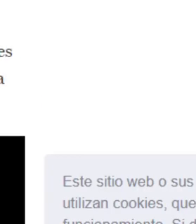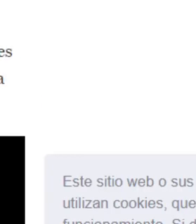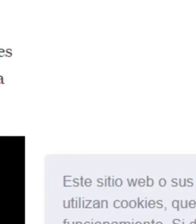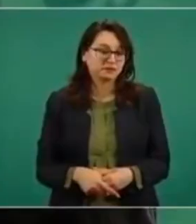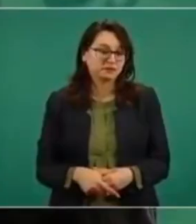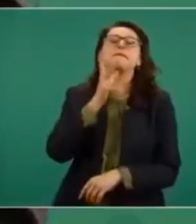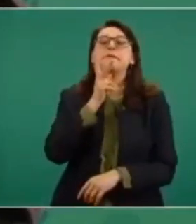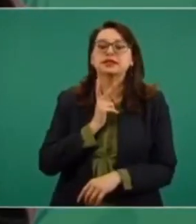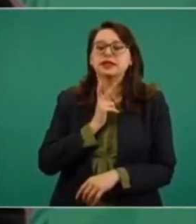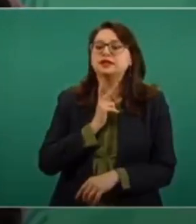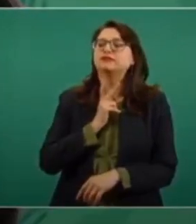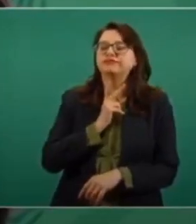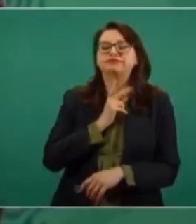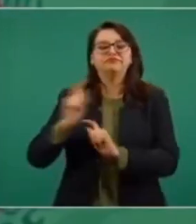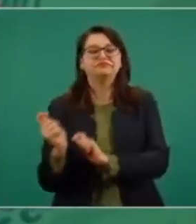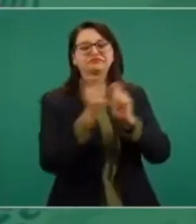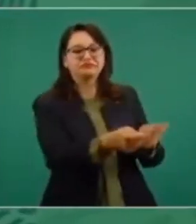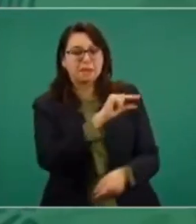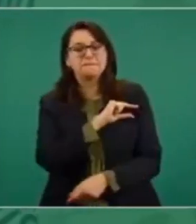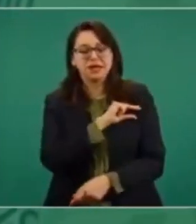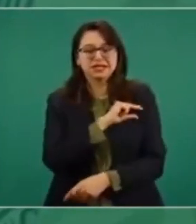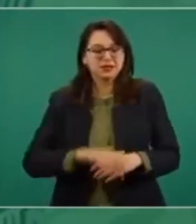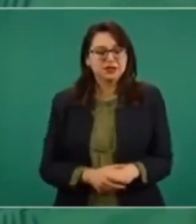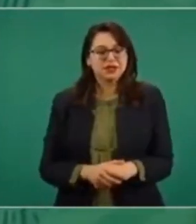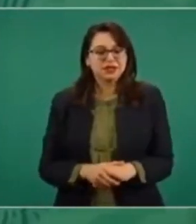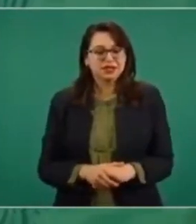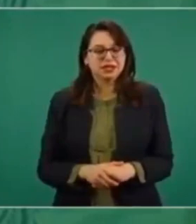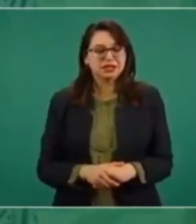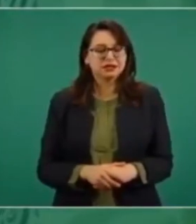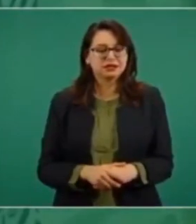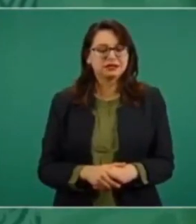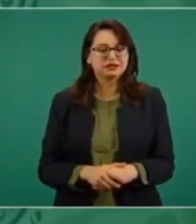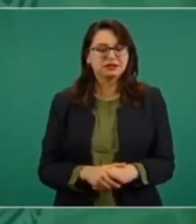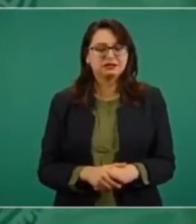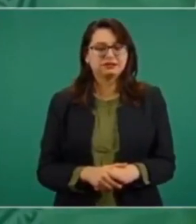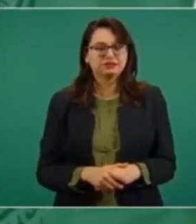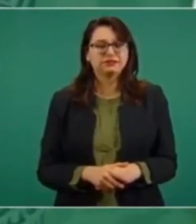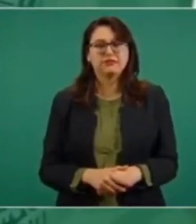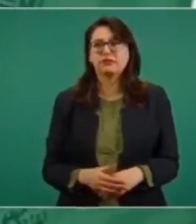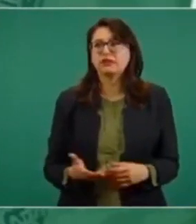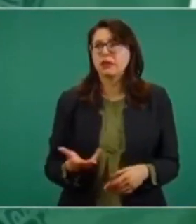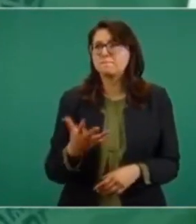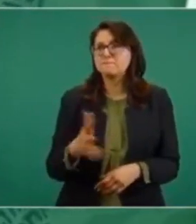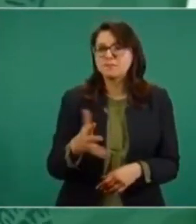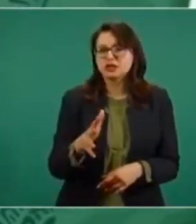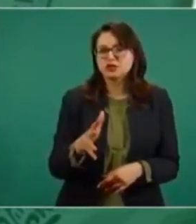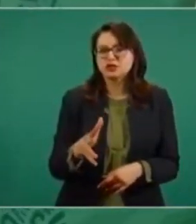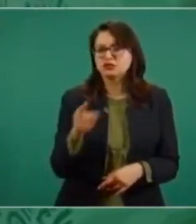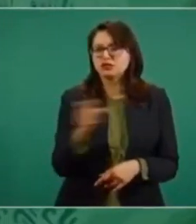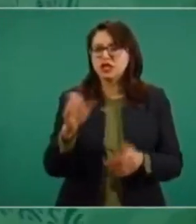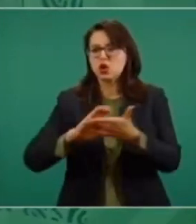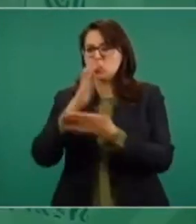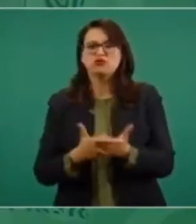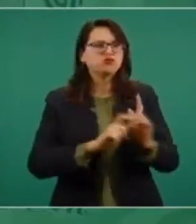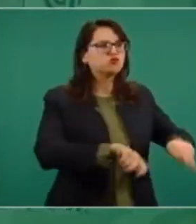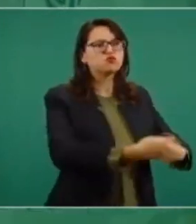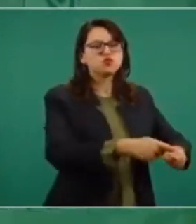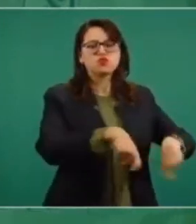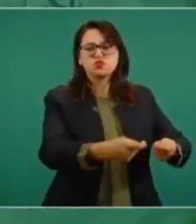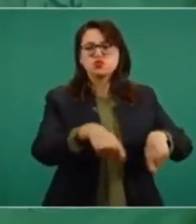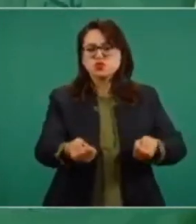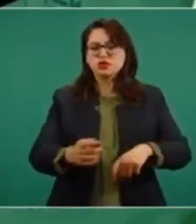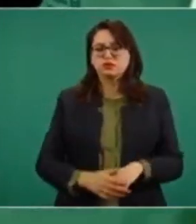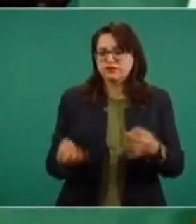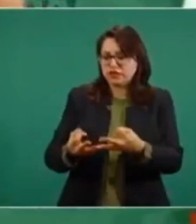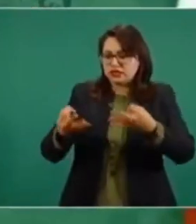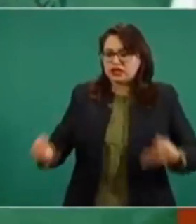se concesionaron a particulares, se entregaron más de 100 contratos en